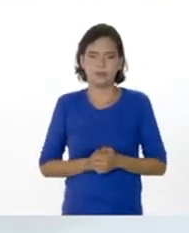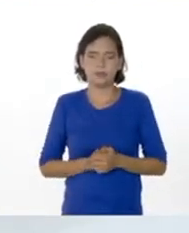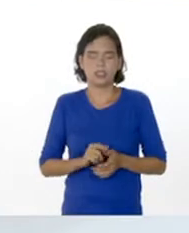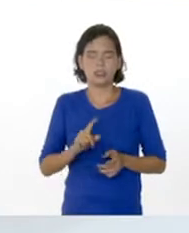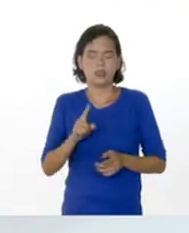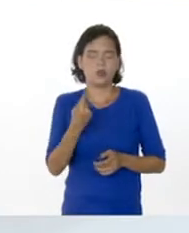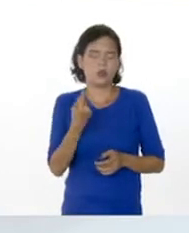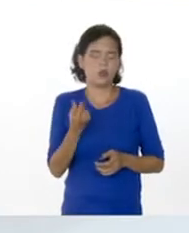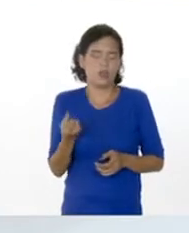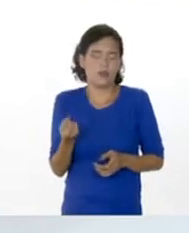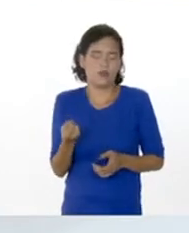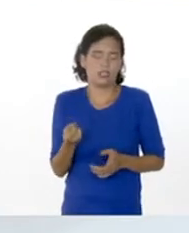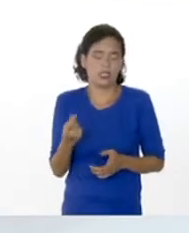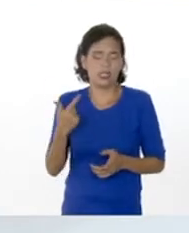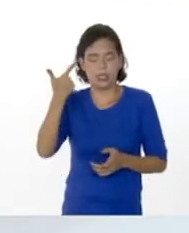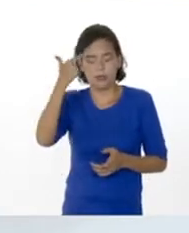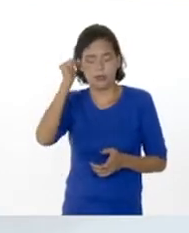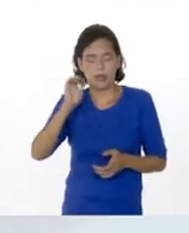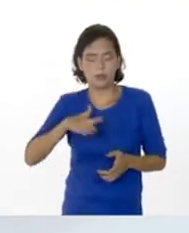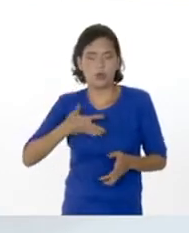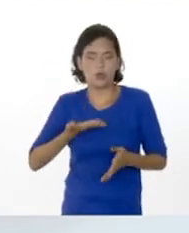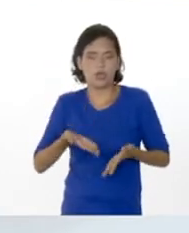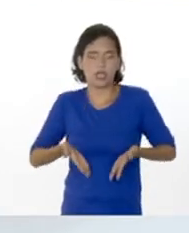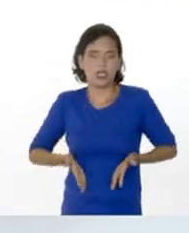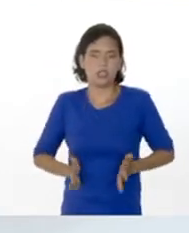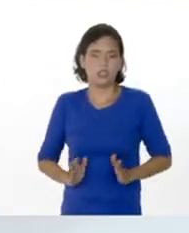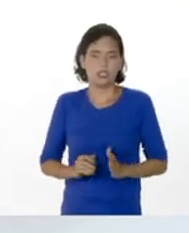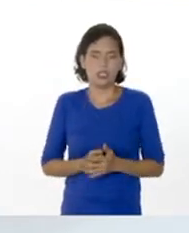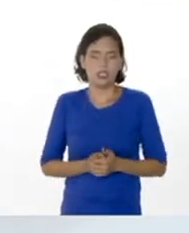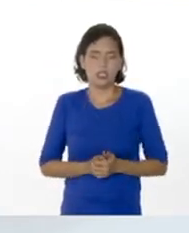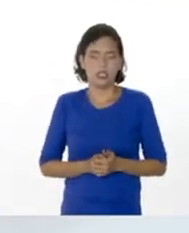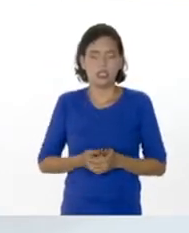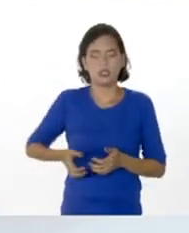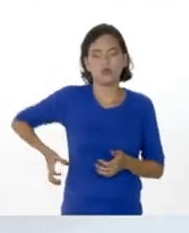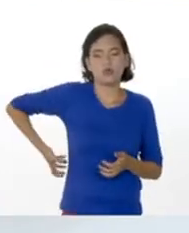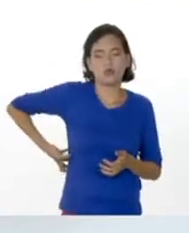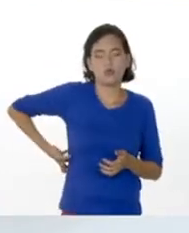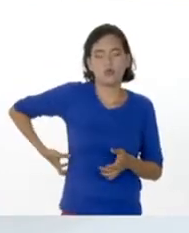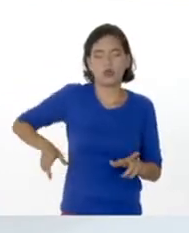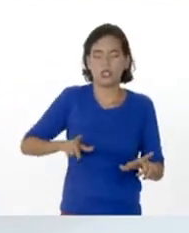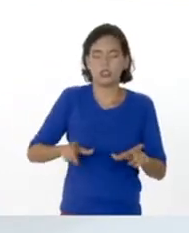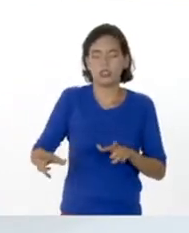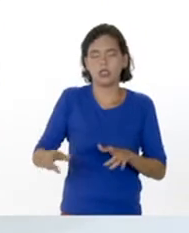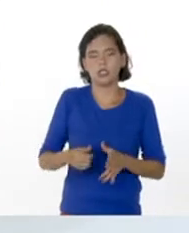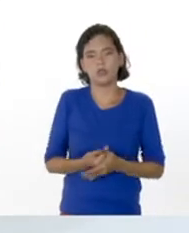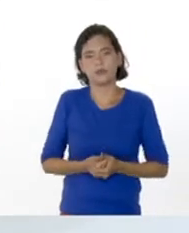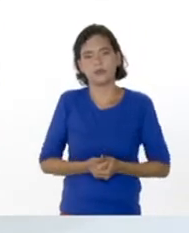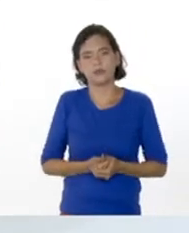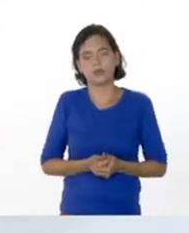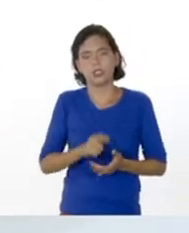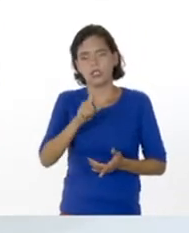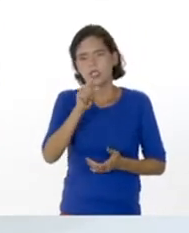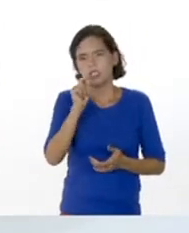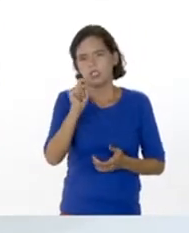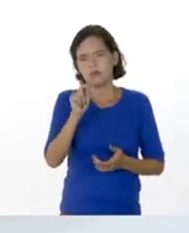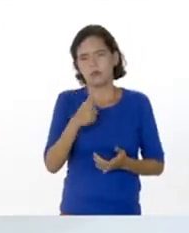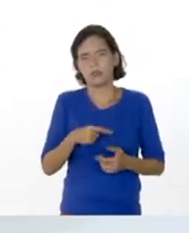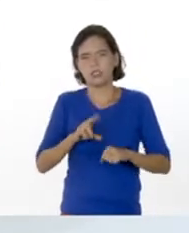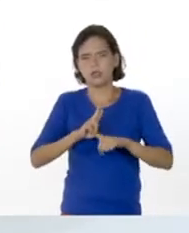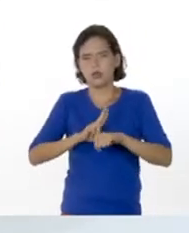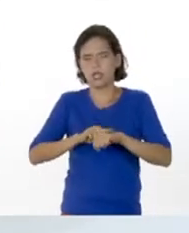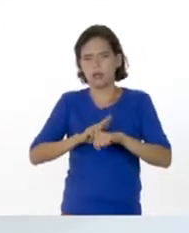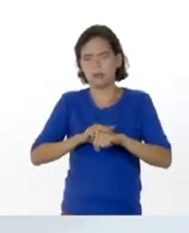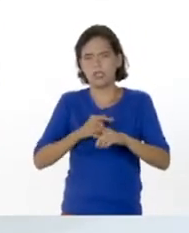le faltaría en ese momento para él poder nacer es que sus pulmoncitos estén completamente maduros y bueno, ya en ese momento el médico